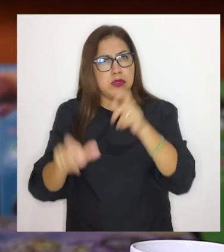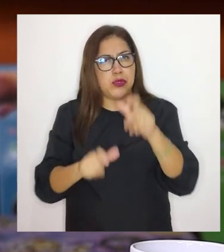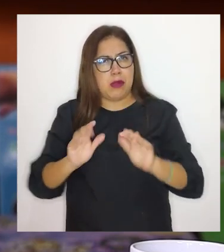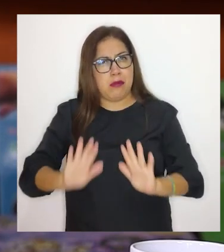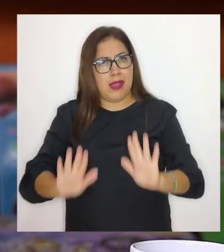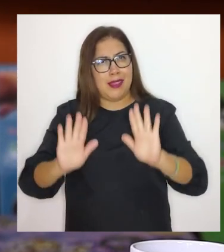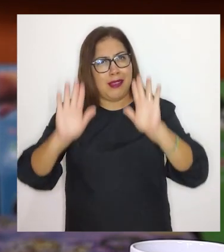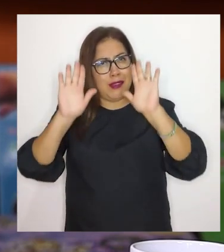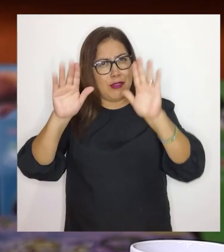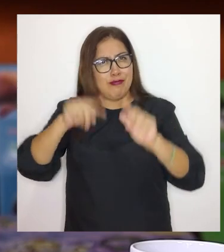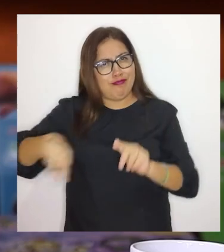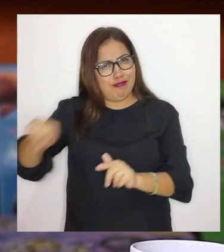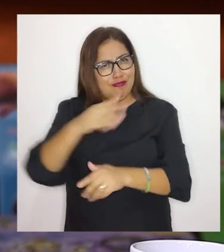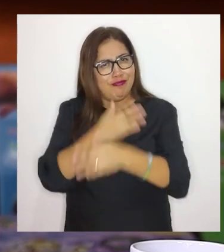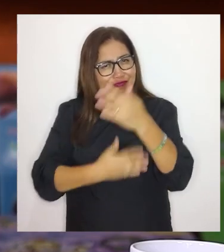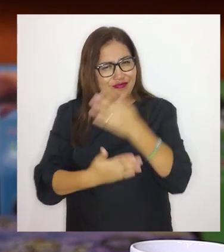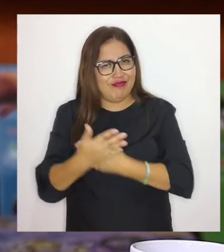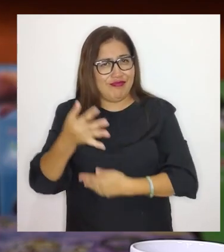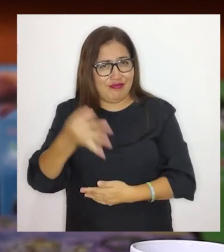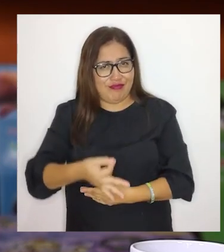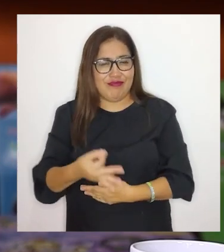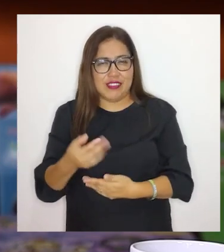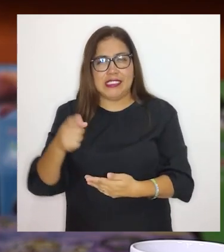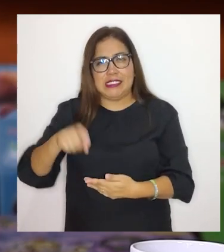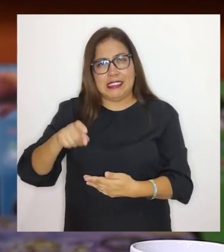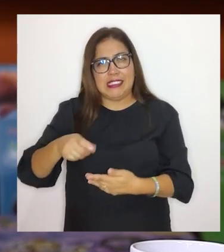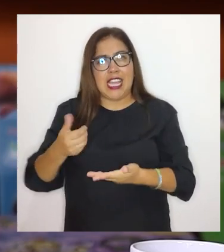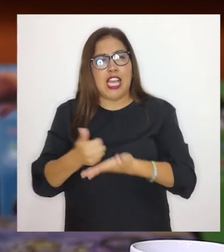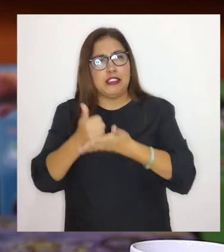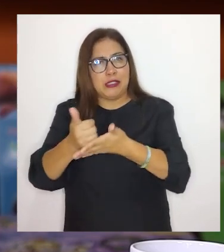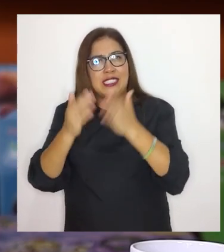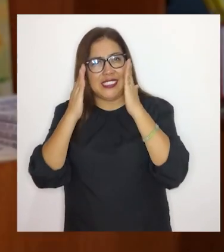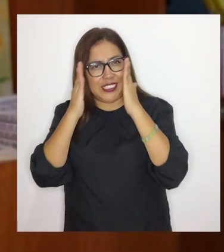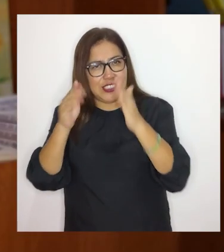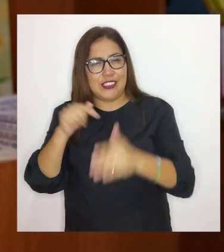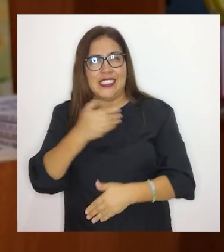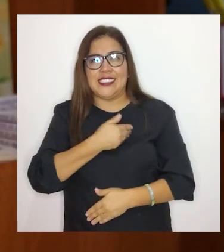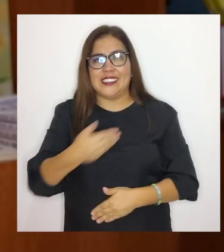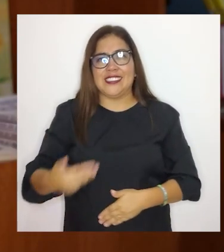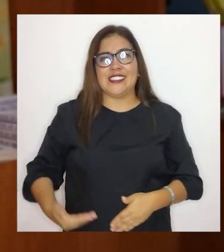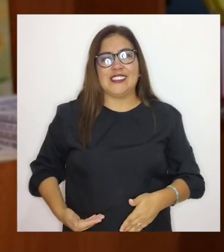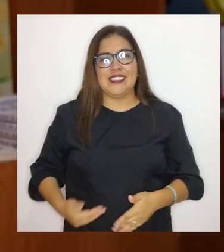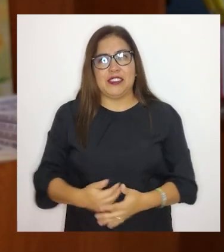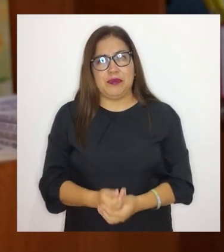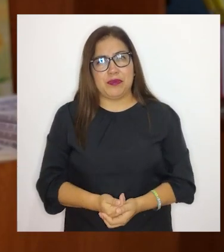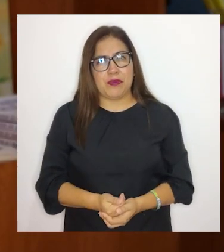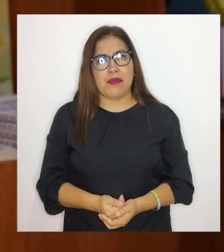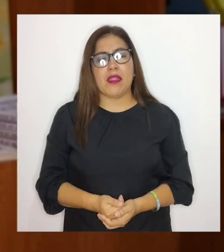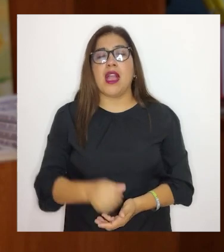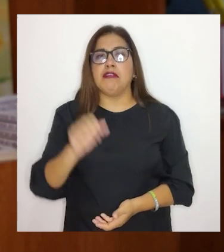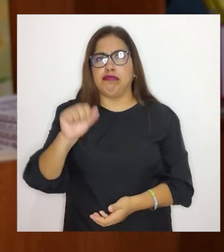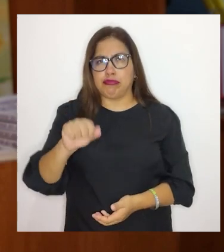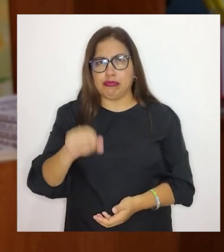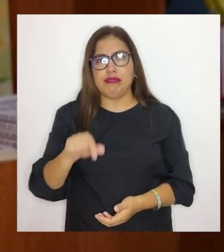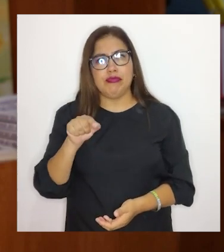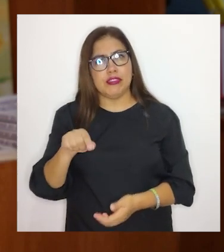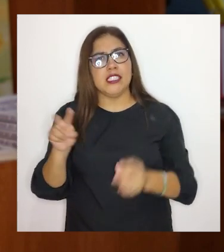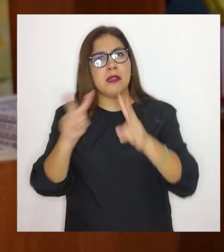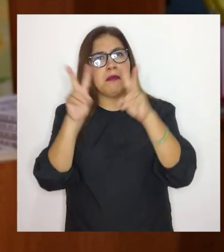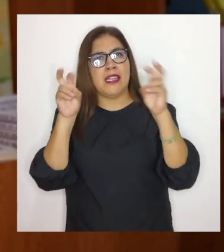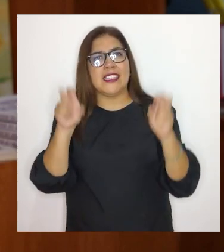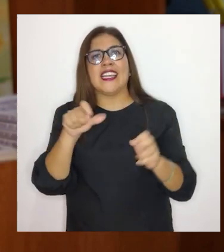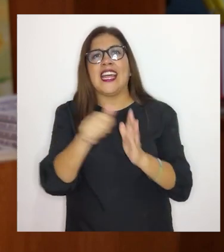maravillosas y este grupo humano requiere y merece la atención del Estado. Claro que sí. Justamente esto está en el marco